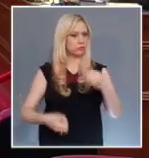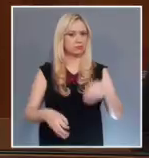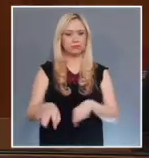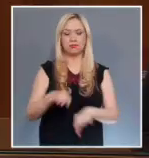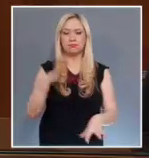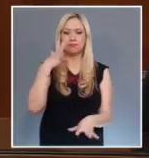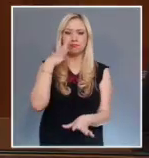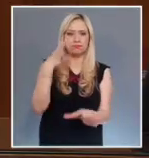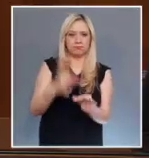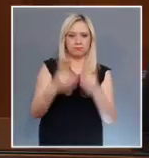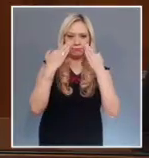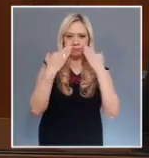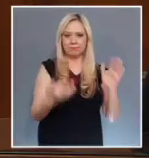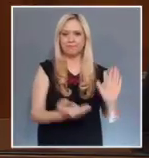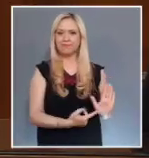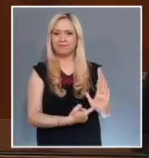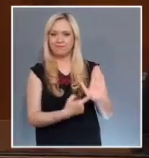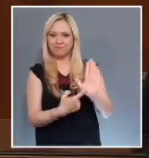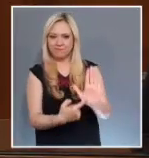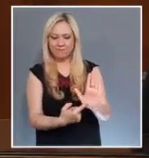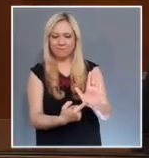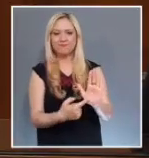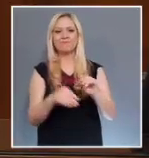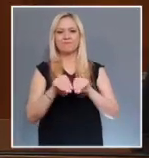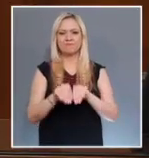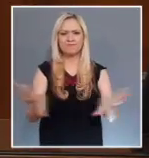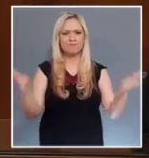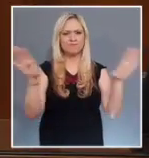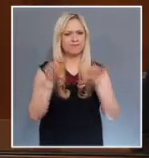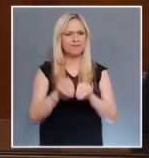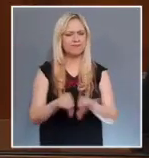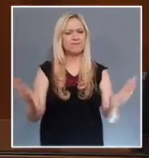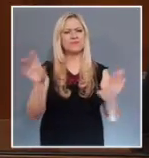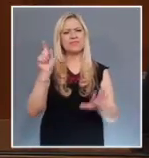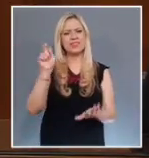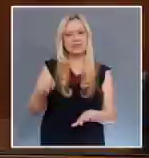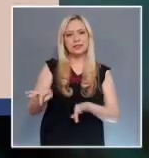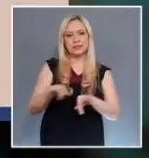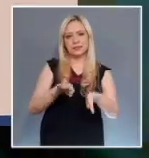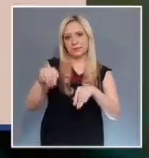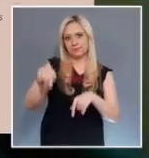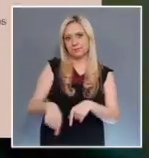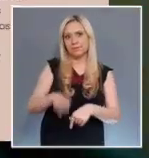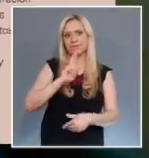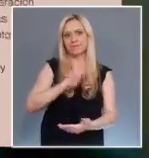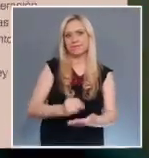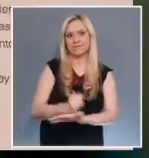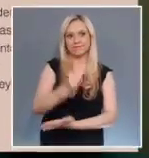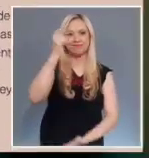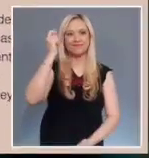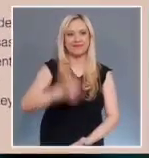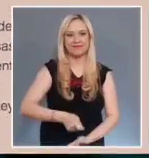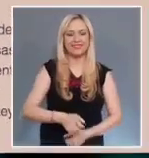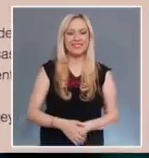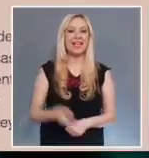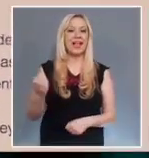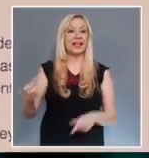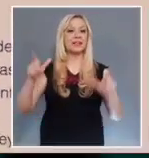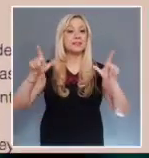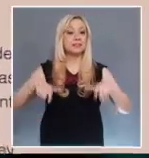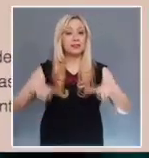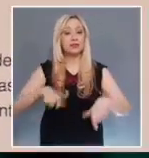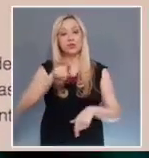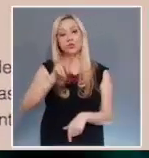transparencia y máxima publicidad en los asuntos que discute y resuelve. En el micrositio se puede observar